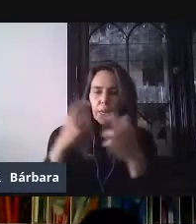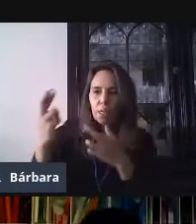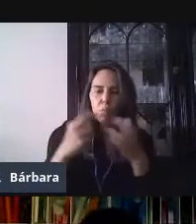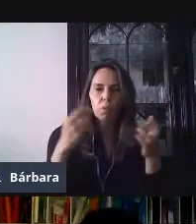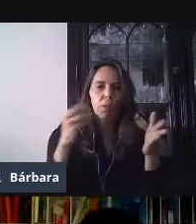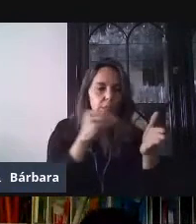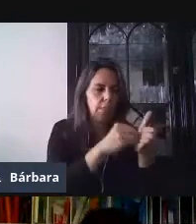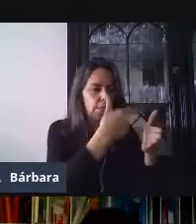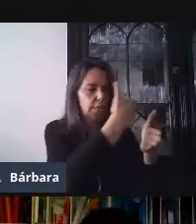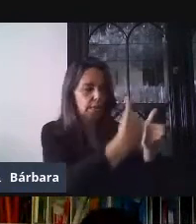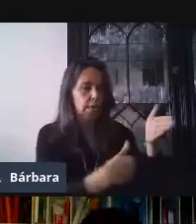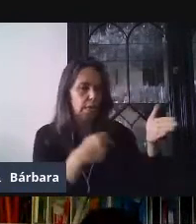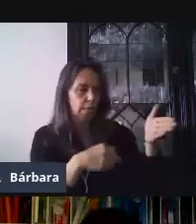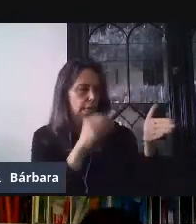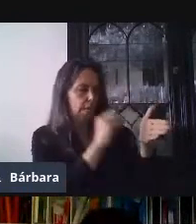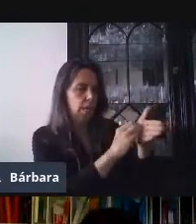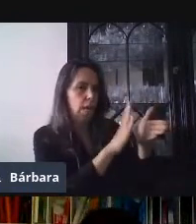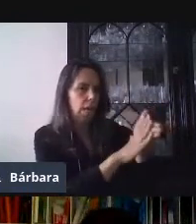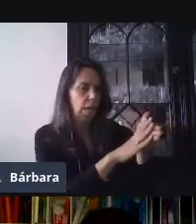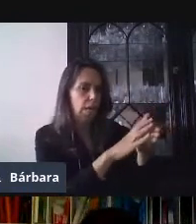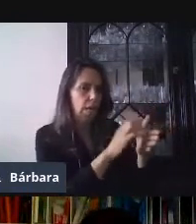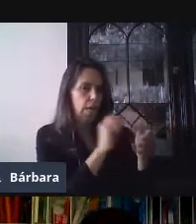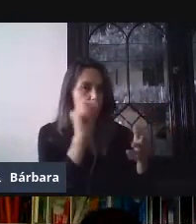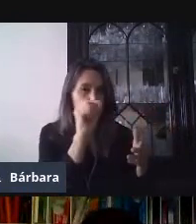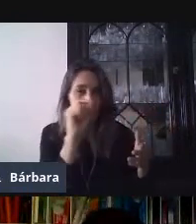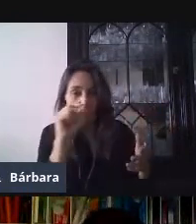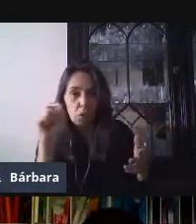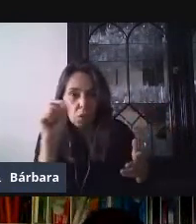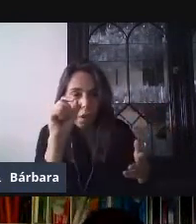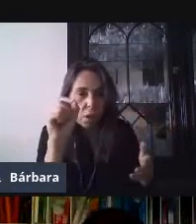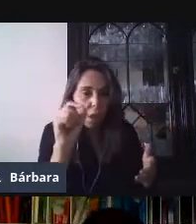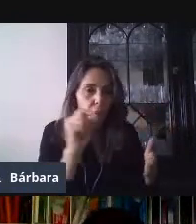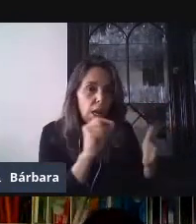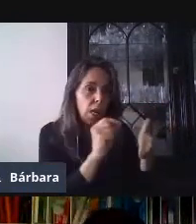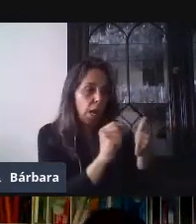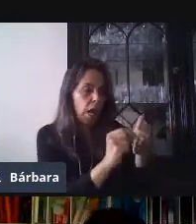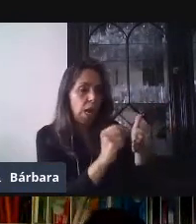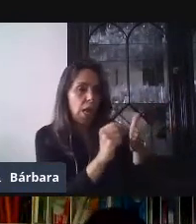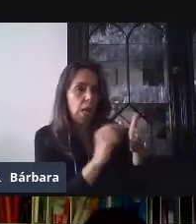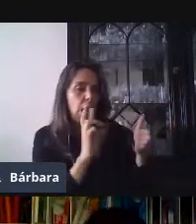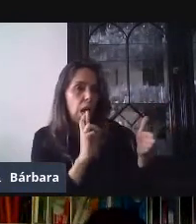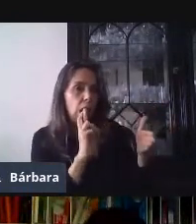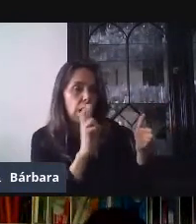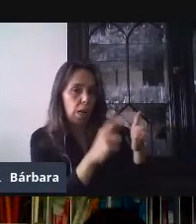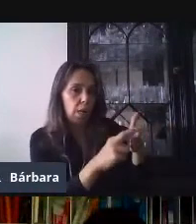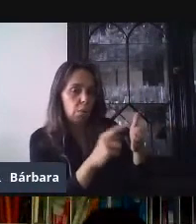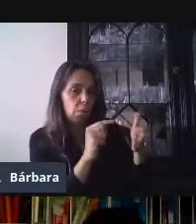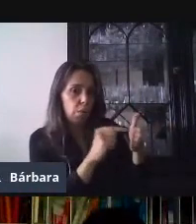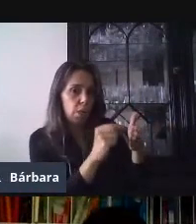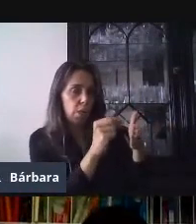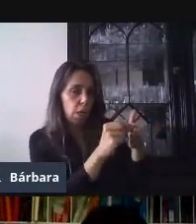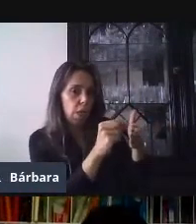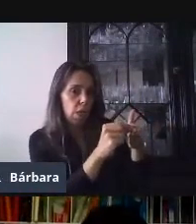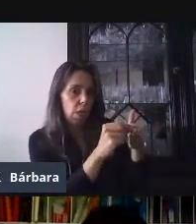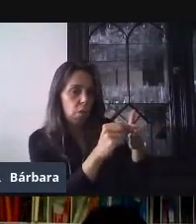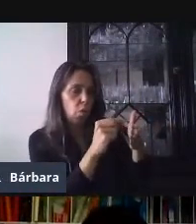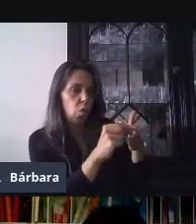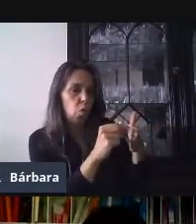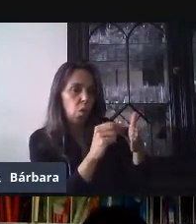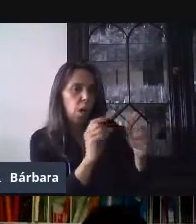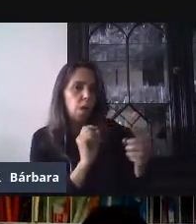posicionar mi cursor sobre la respuesta. Y en la parte derecha voy a seleccionar el ícono de agregar imagen.